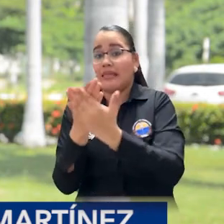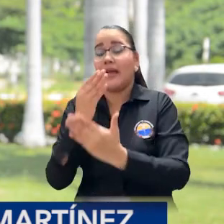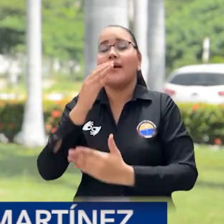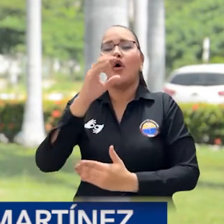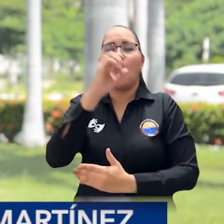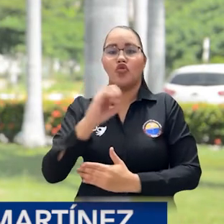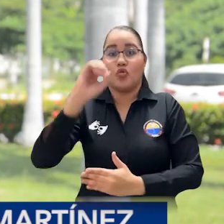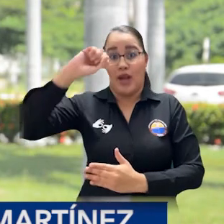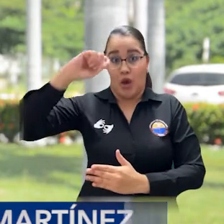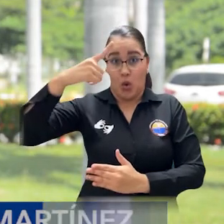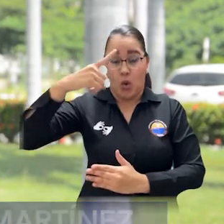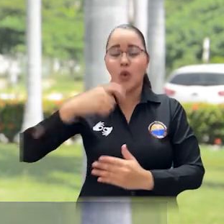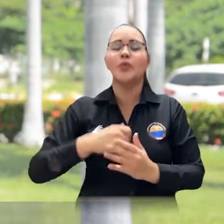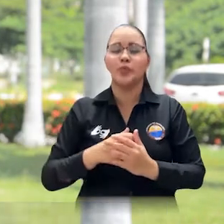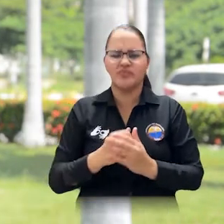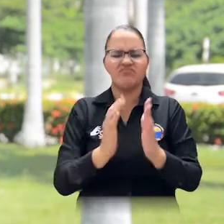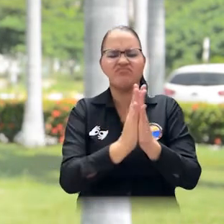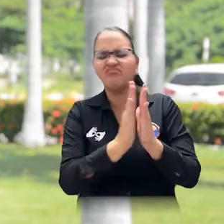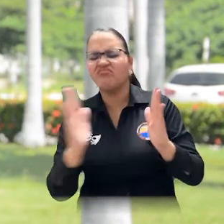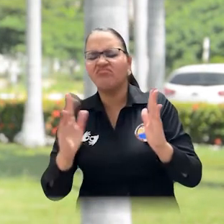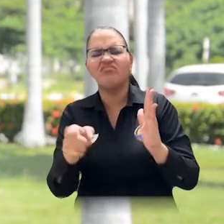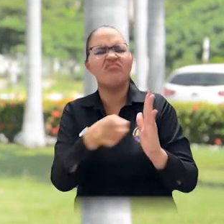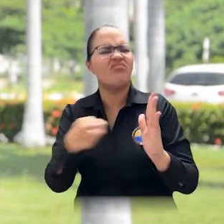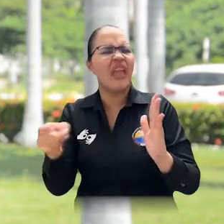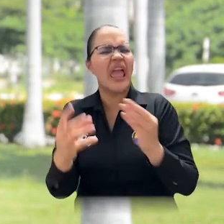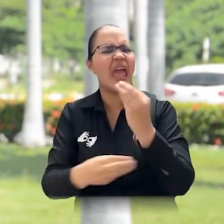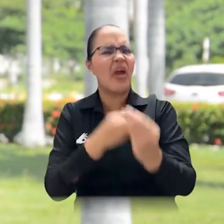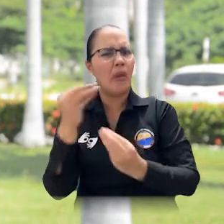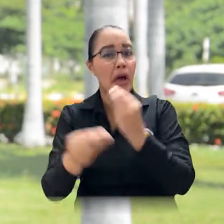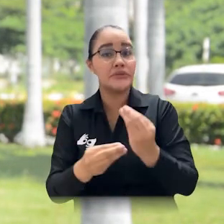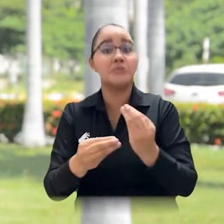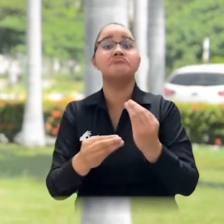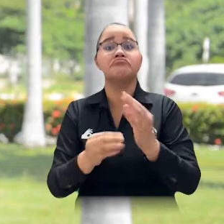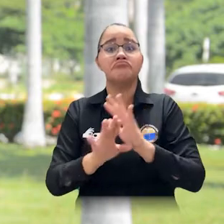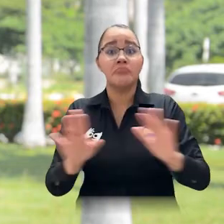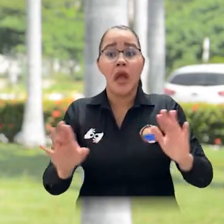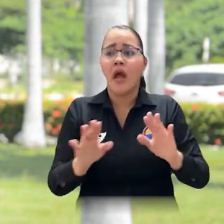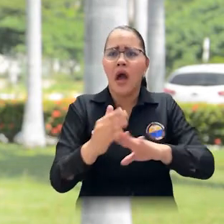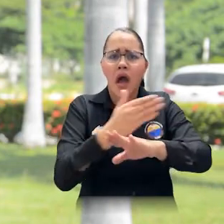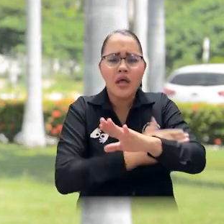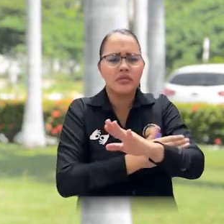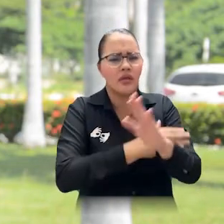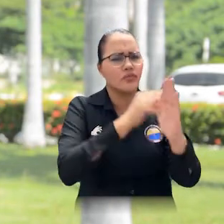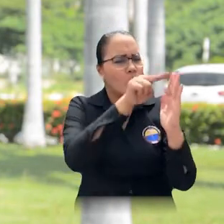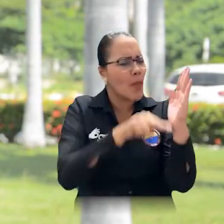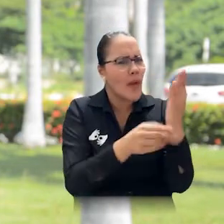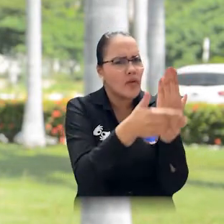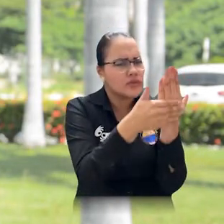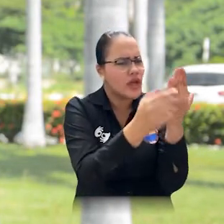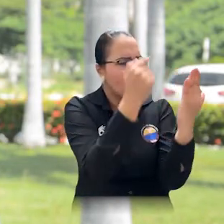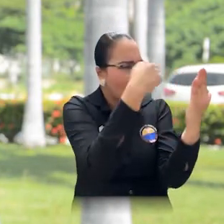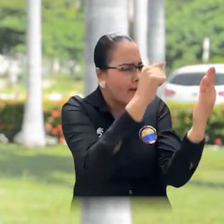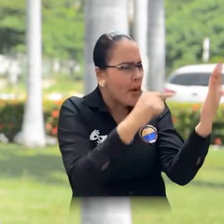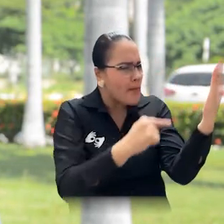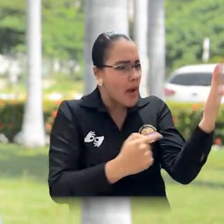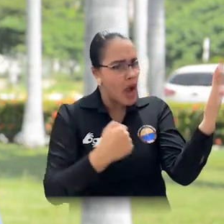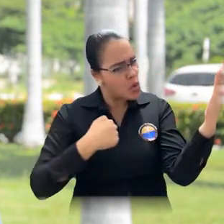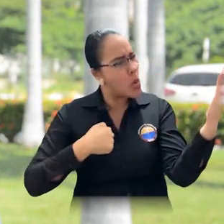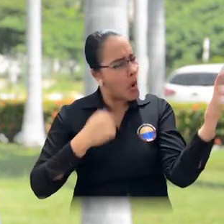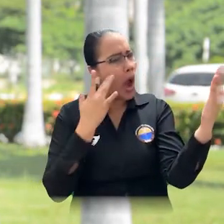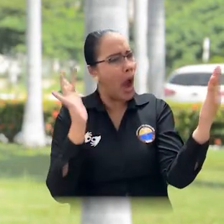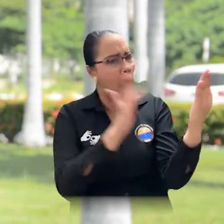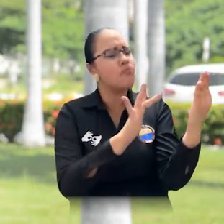de octubre serán los días para que las personas que cumplen los requisitos para aspirar puedan